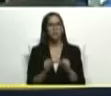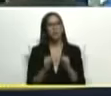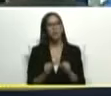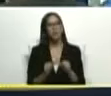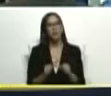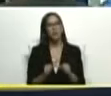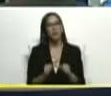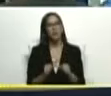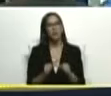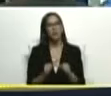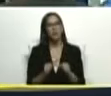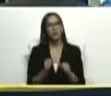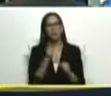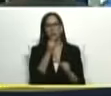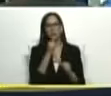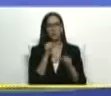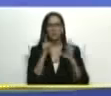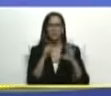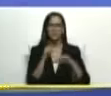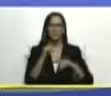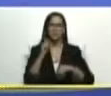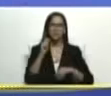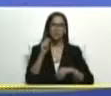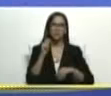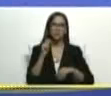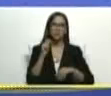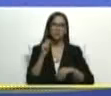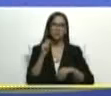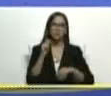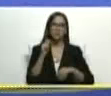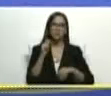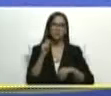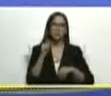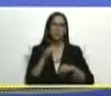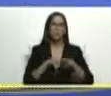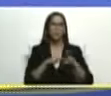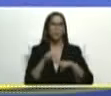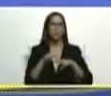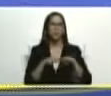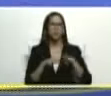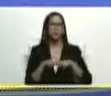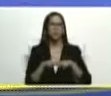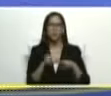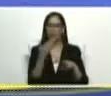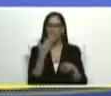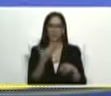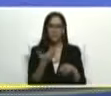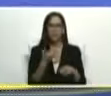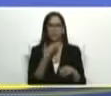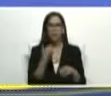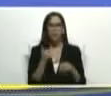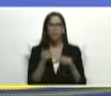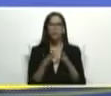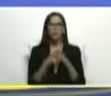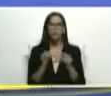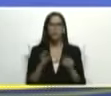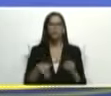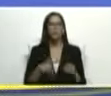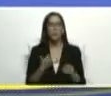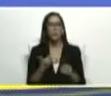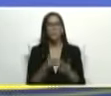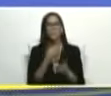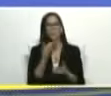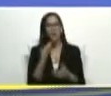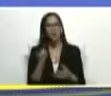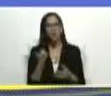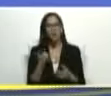consulta sobre la 7T así como construimos el presente y mejoramos en el presente todo lo que podemos mejorar